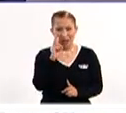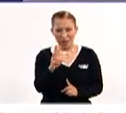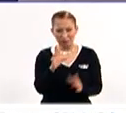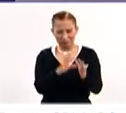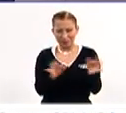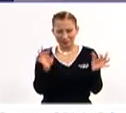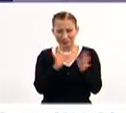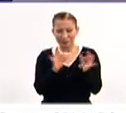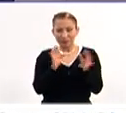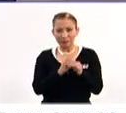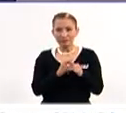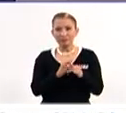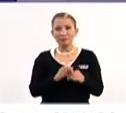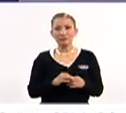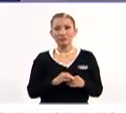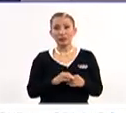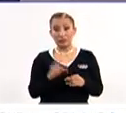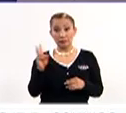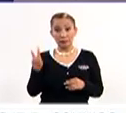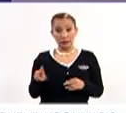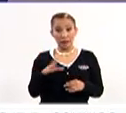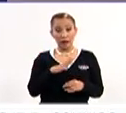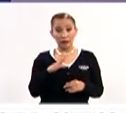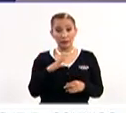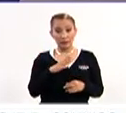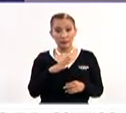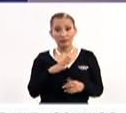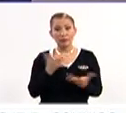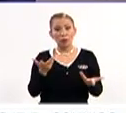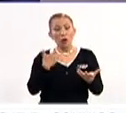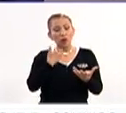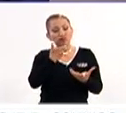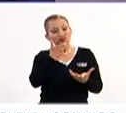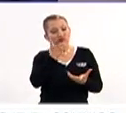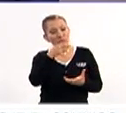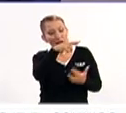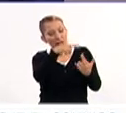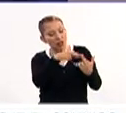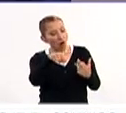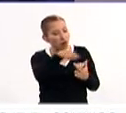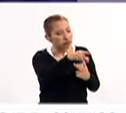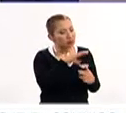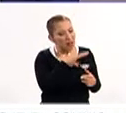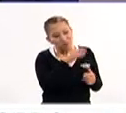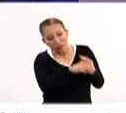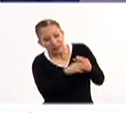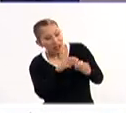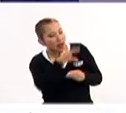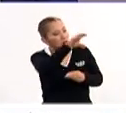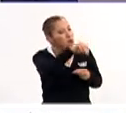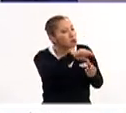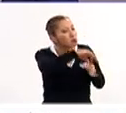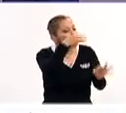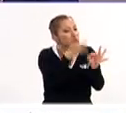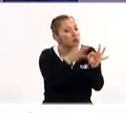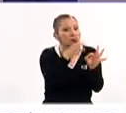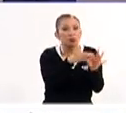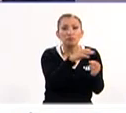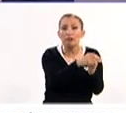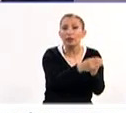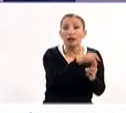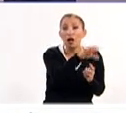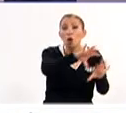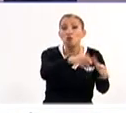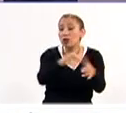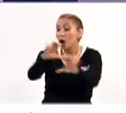me estás comentando en todo esto, que en efecto se adaptan muy bien a las regiones y tienen un uso muy concreto en cada